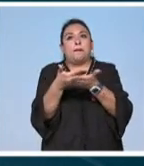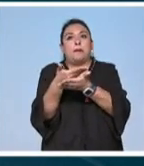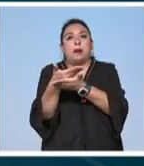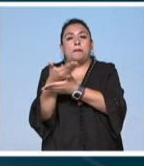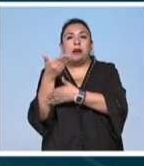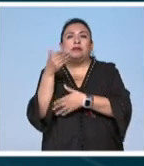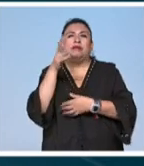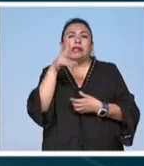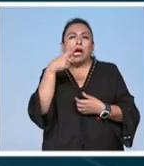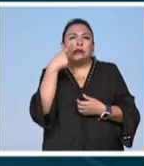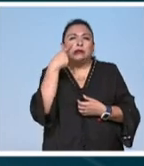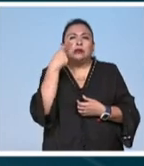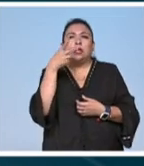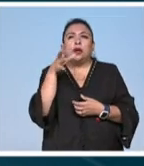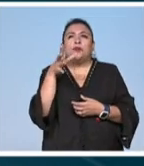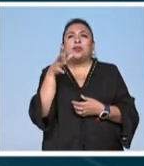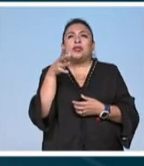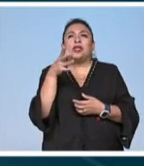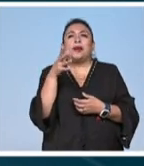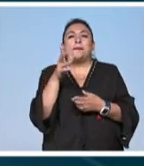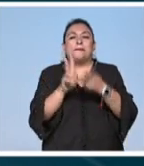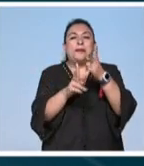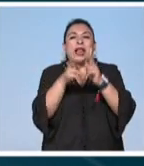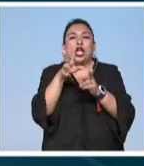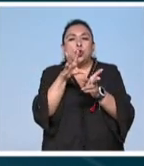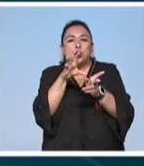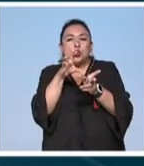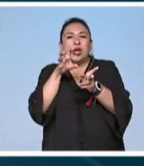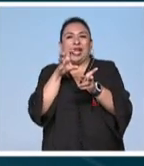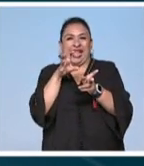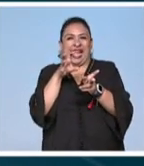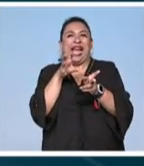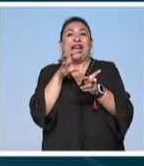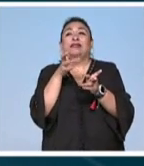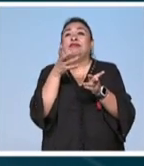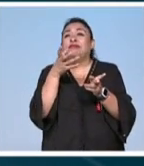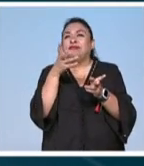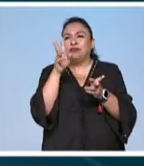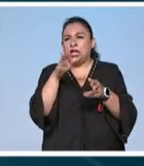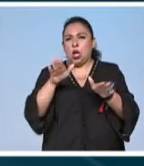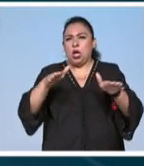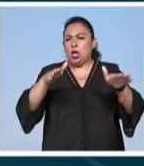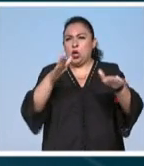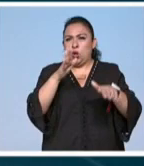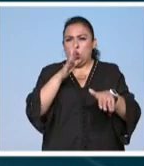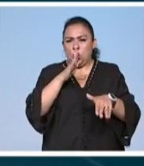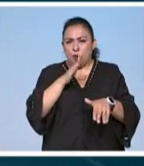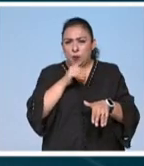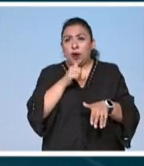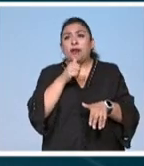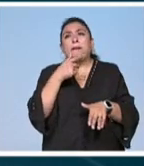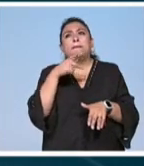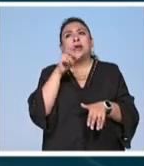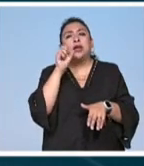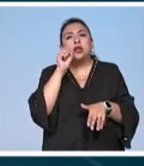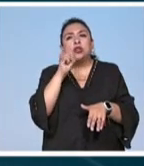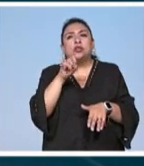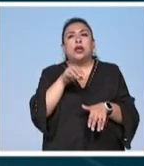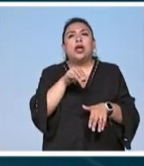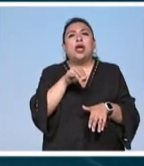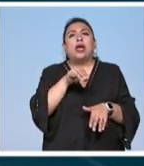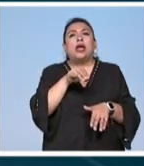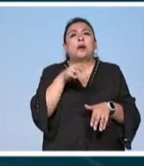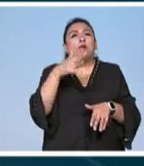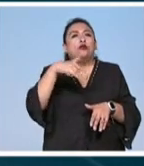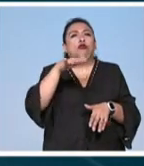ya que normalmente chupan el jugo de las plantas aunque generalmente no tienen alas pueden desarrollar una forma alada cuando